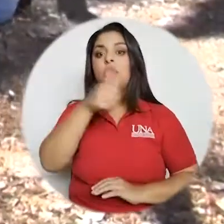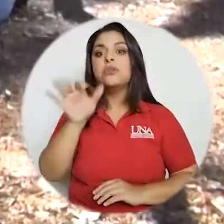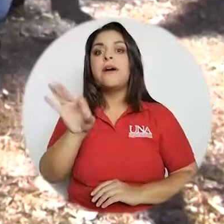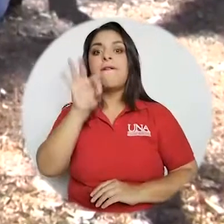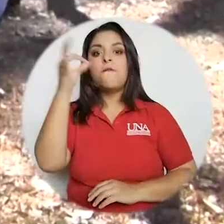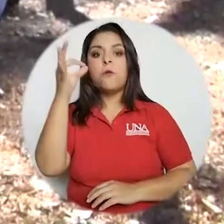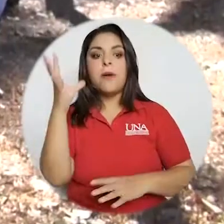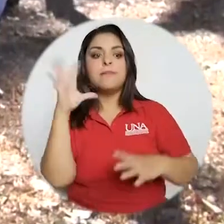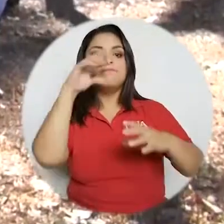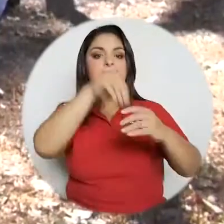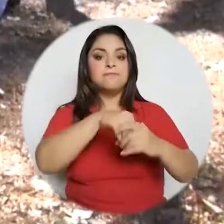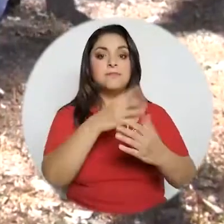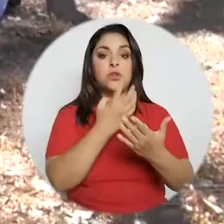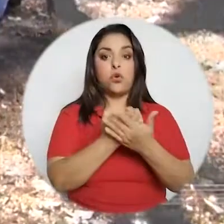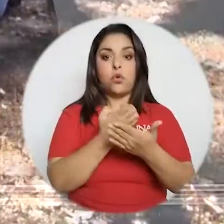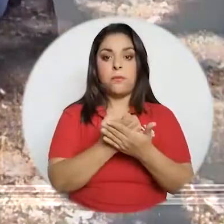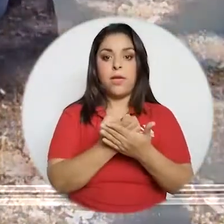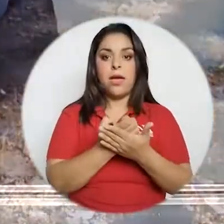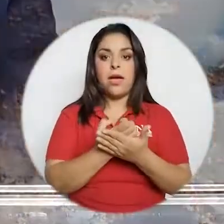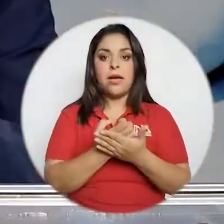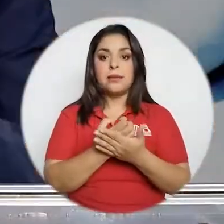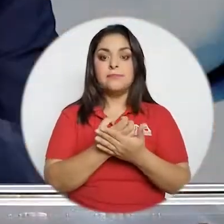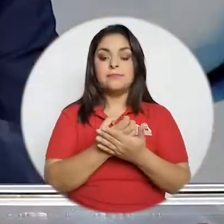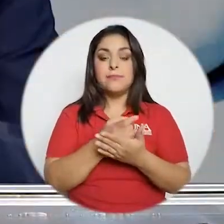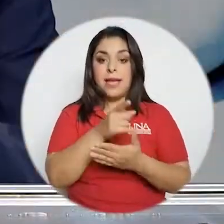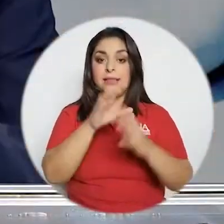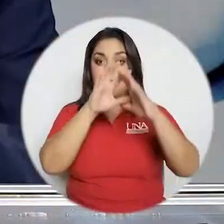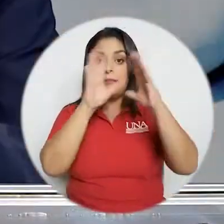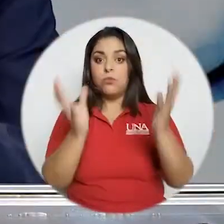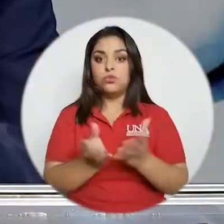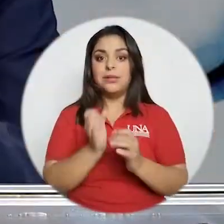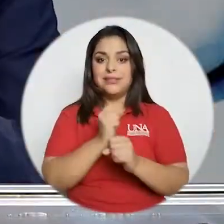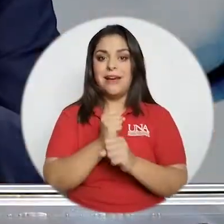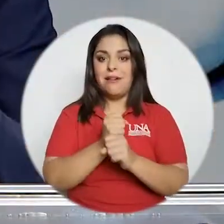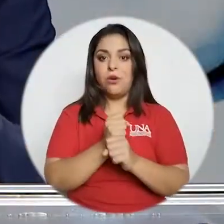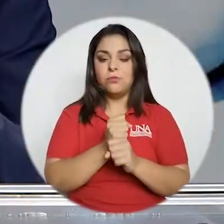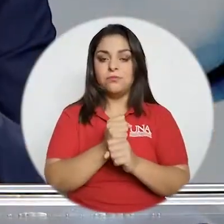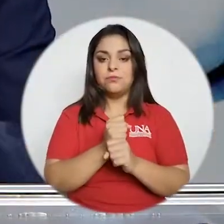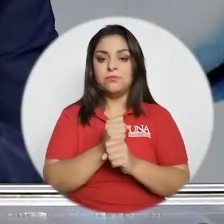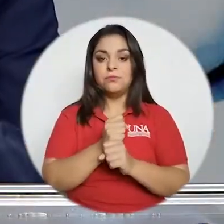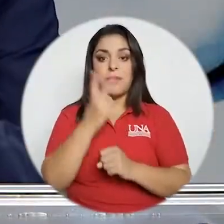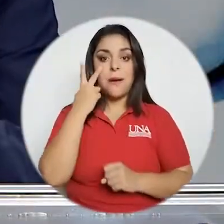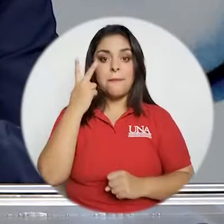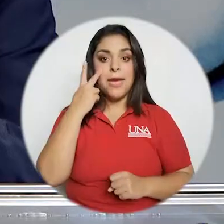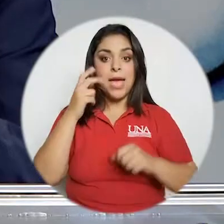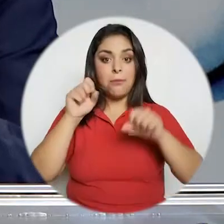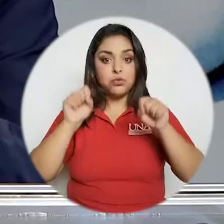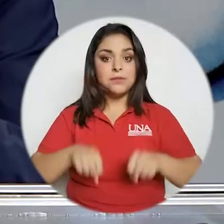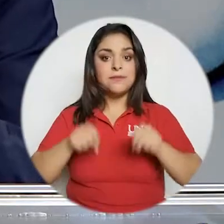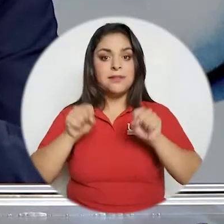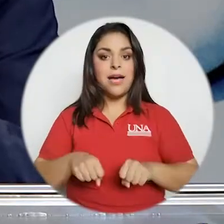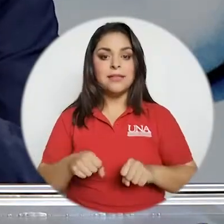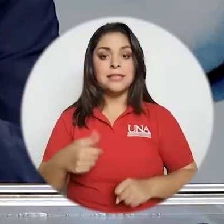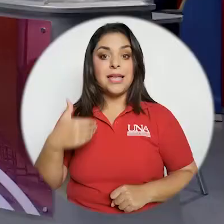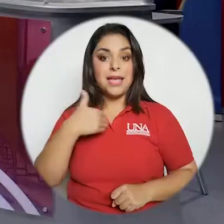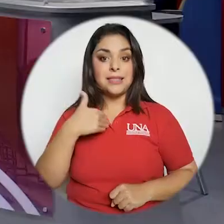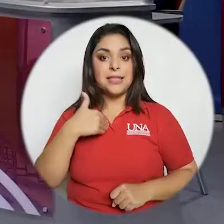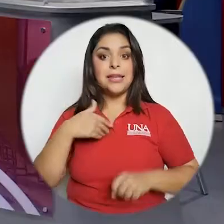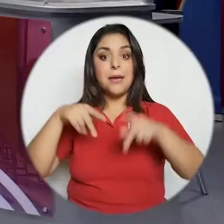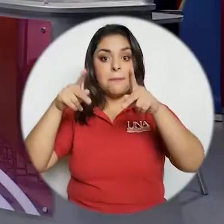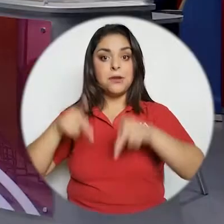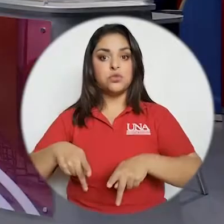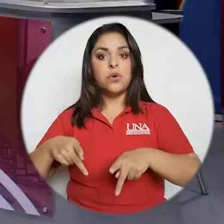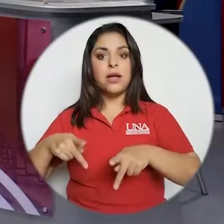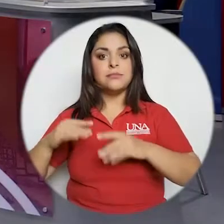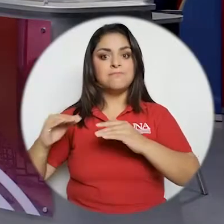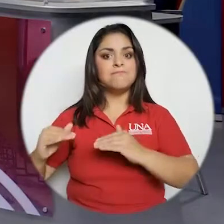otras formas de insertarnos en la economía inclusive en el mundo del trabajo vean ustedes las posibilidades que tienen las